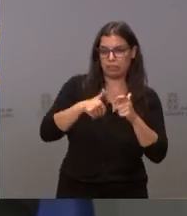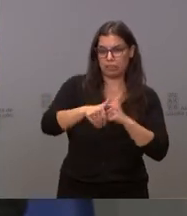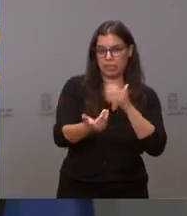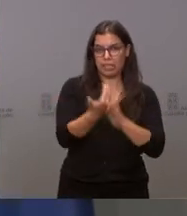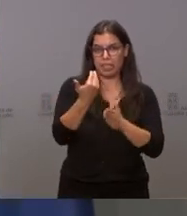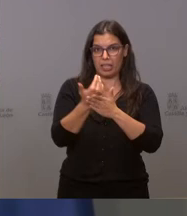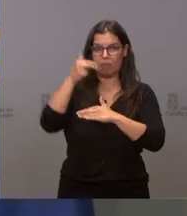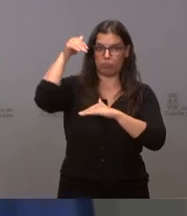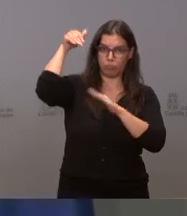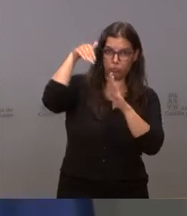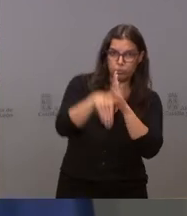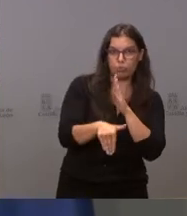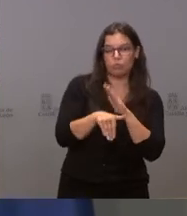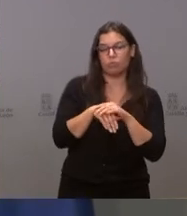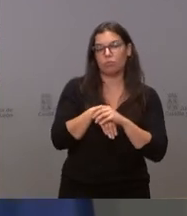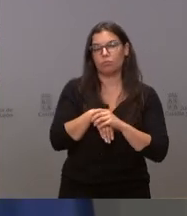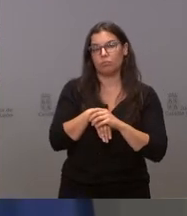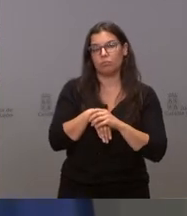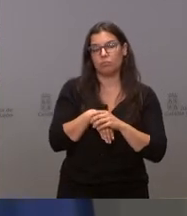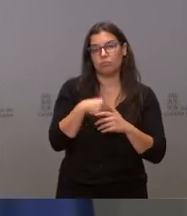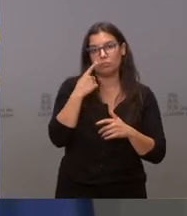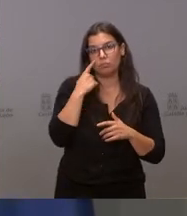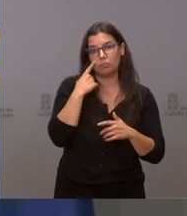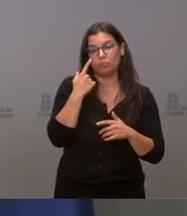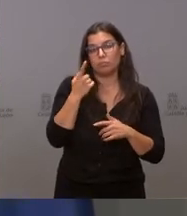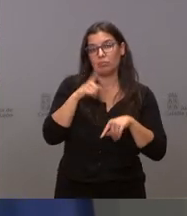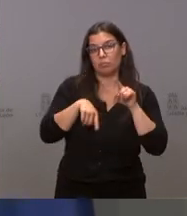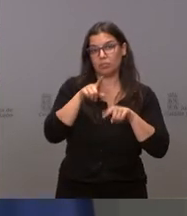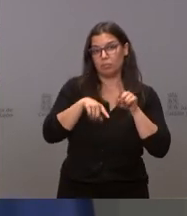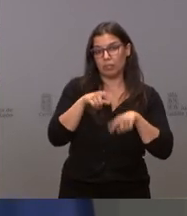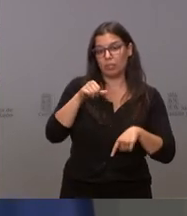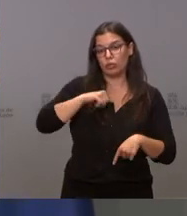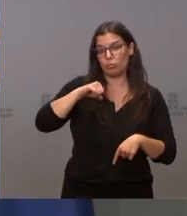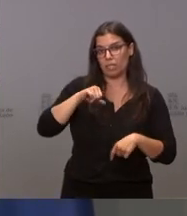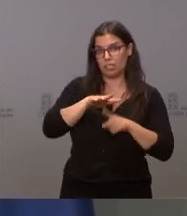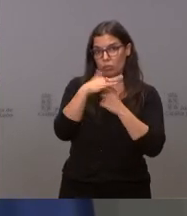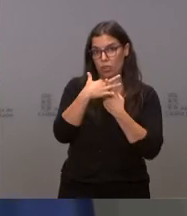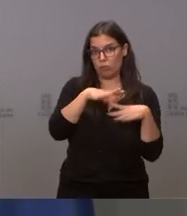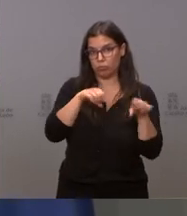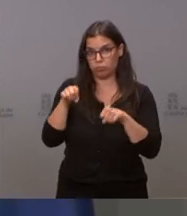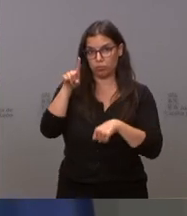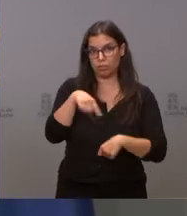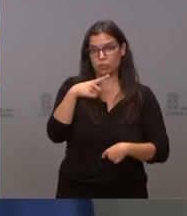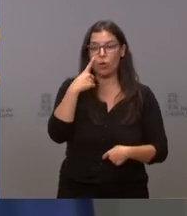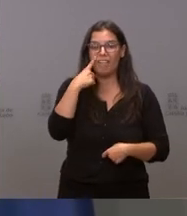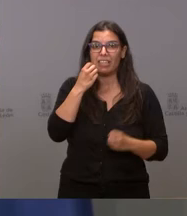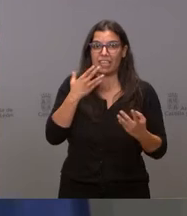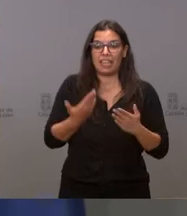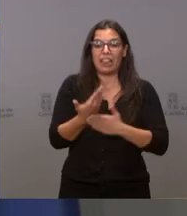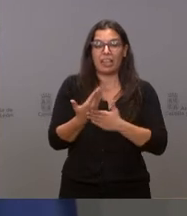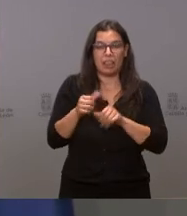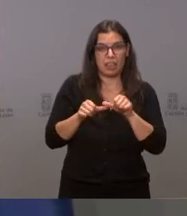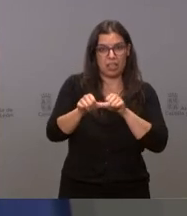continuado también de nuestra saturación hospitalaria. Vamos a ver cómo se comporta durante